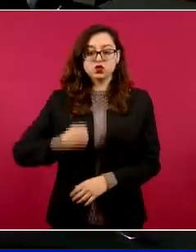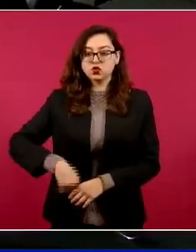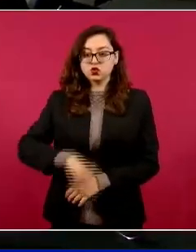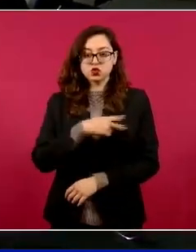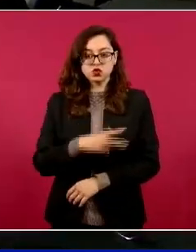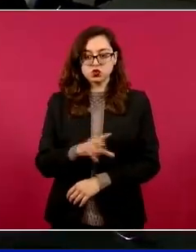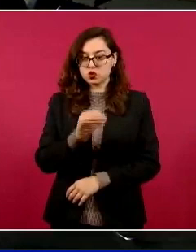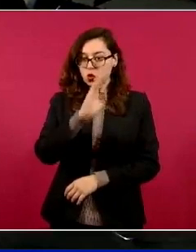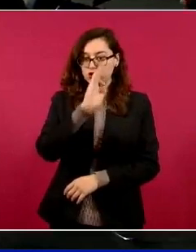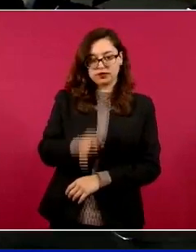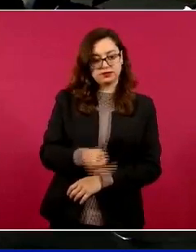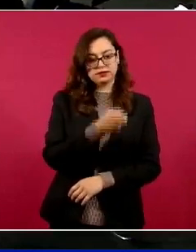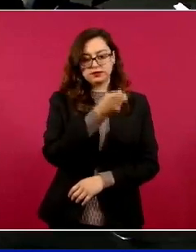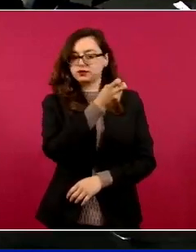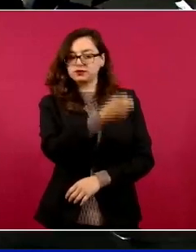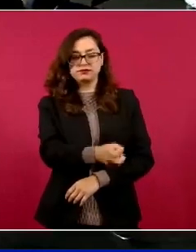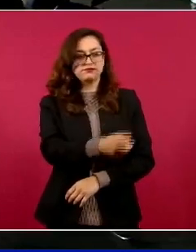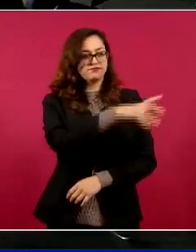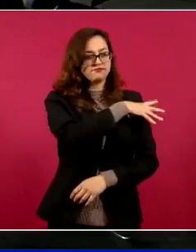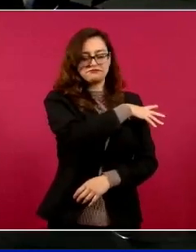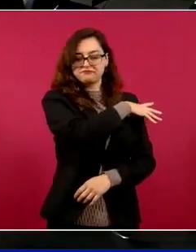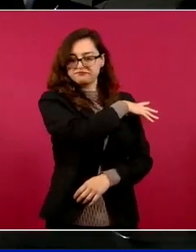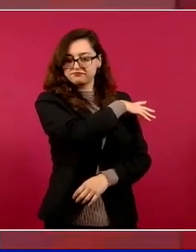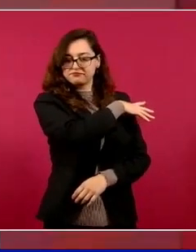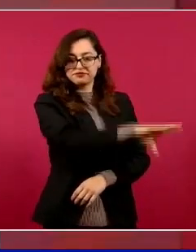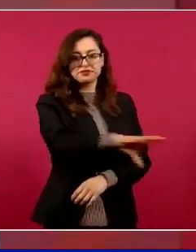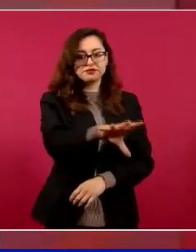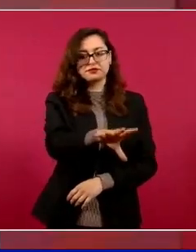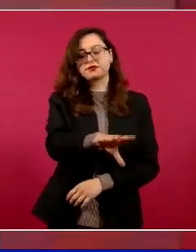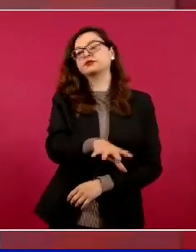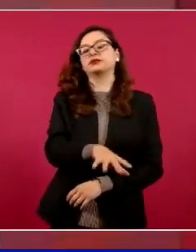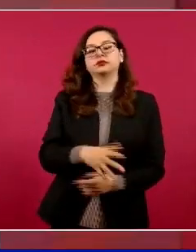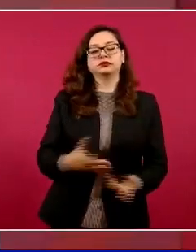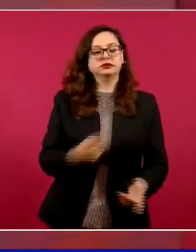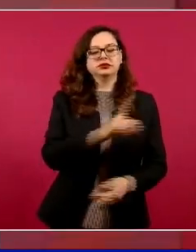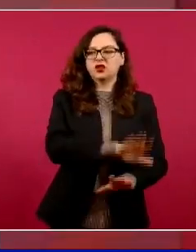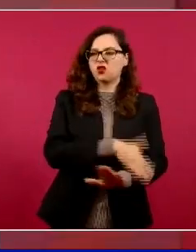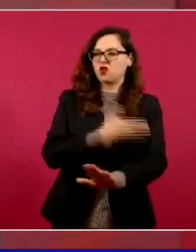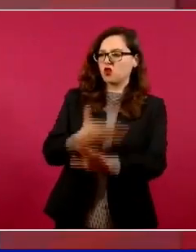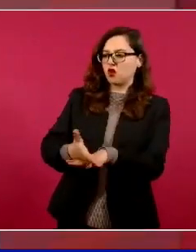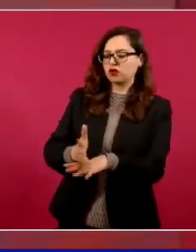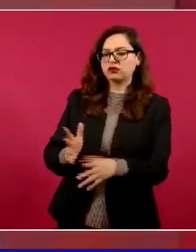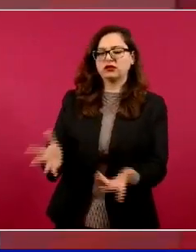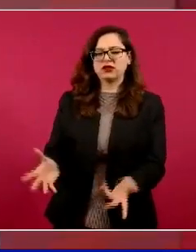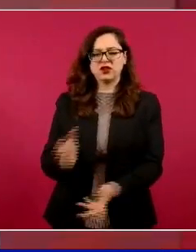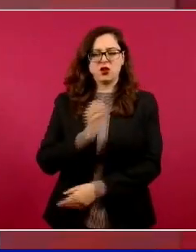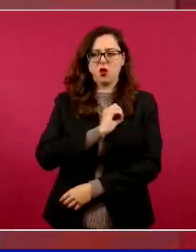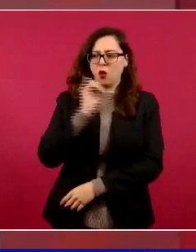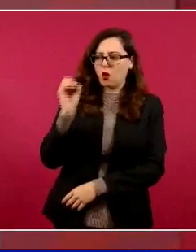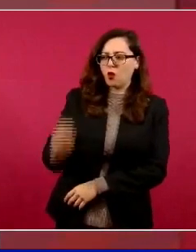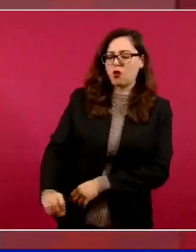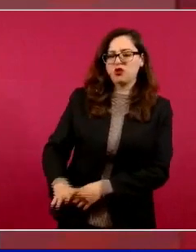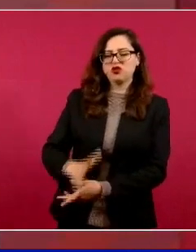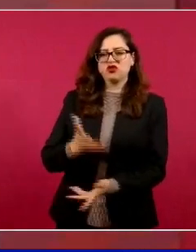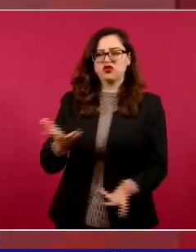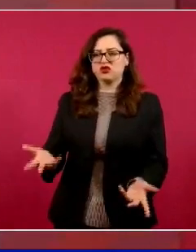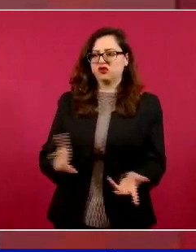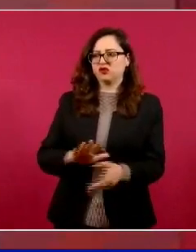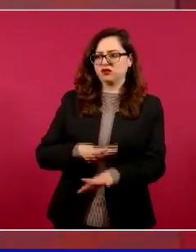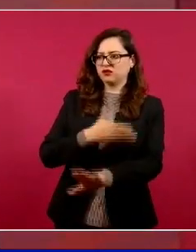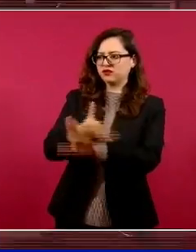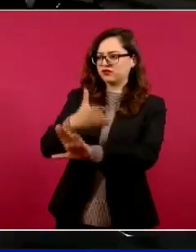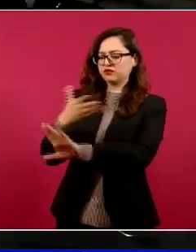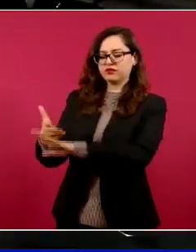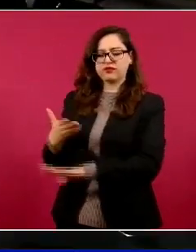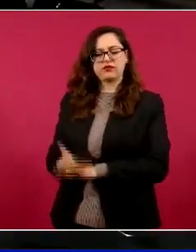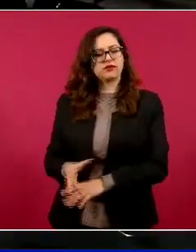constantemente protegiendo a todos